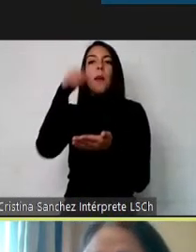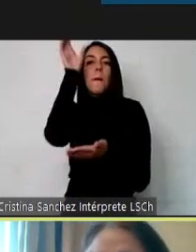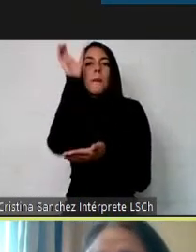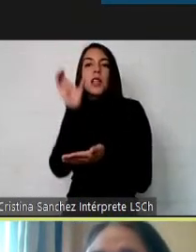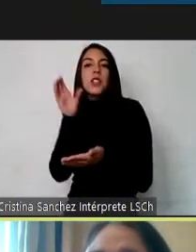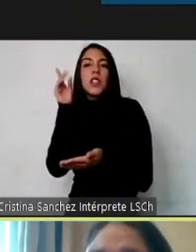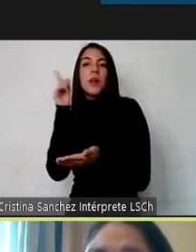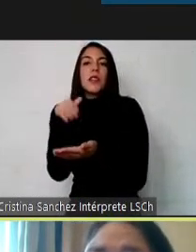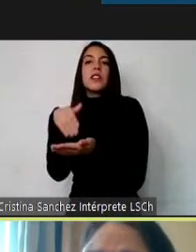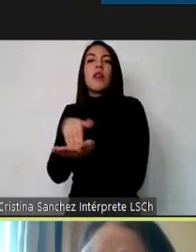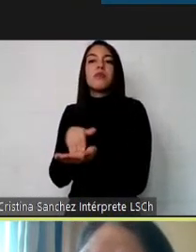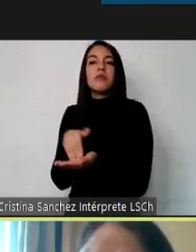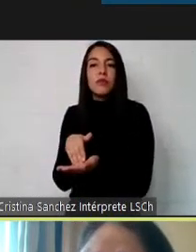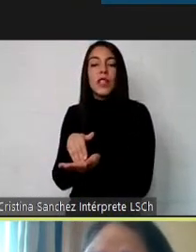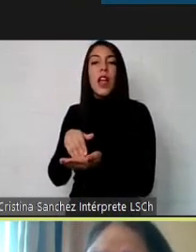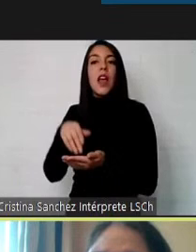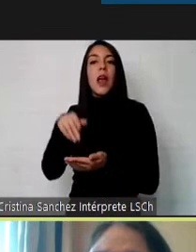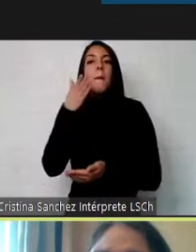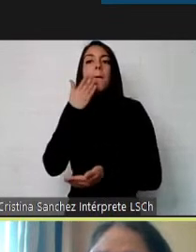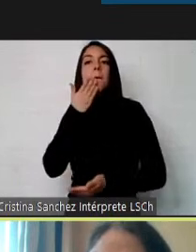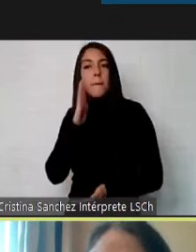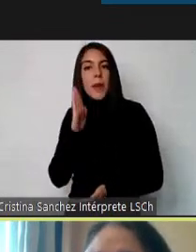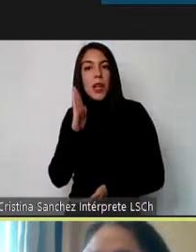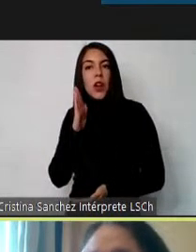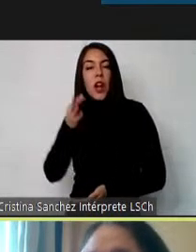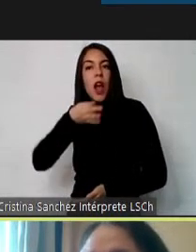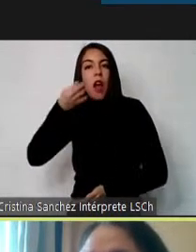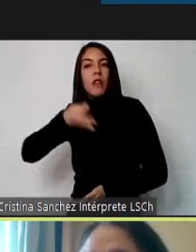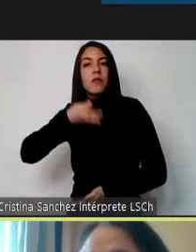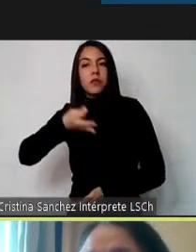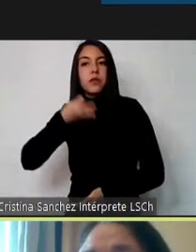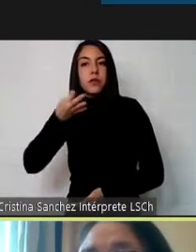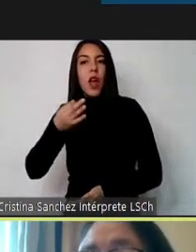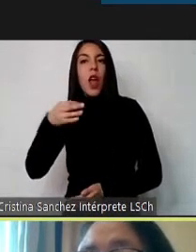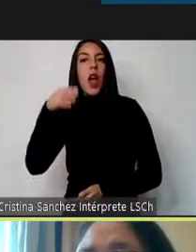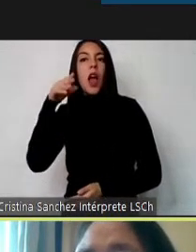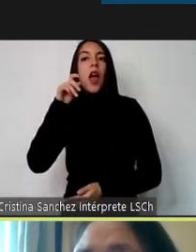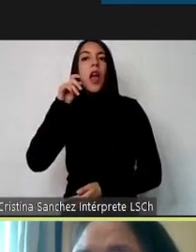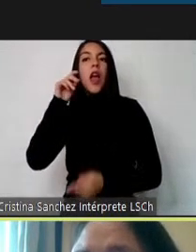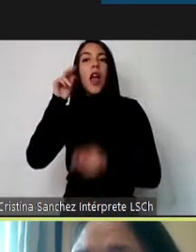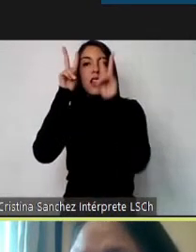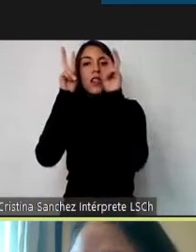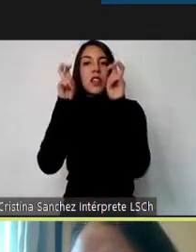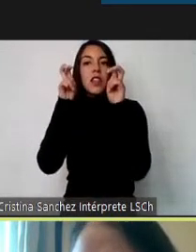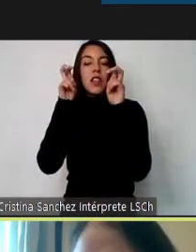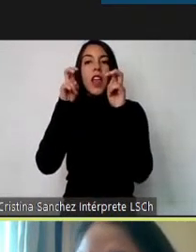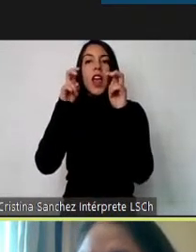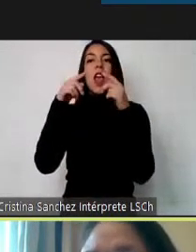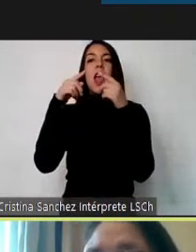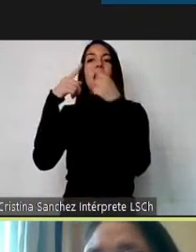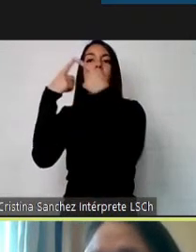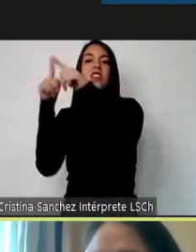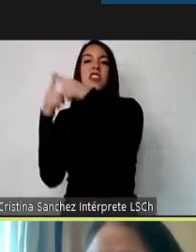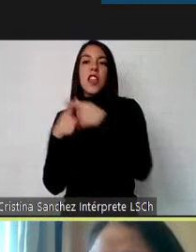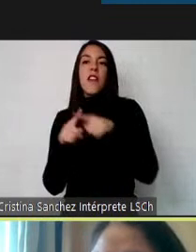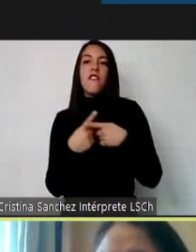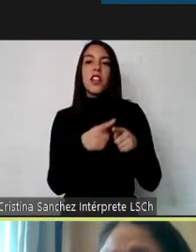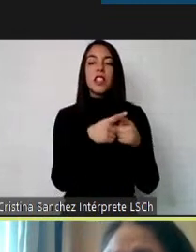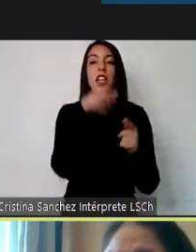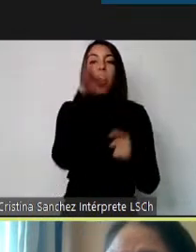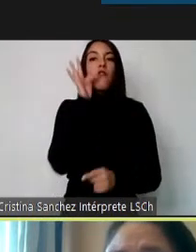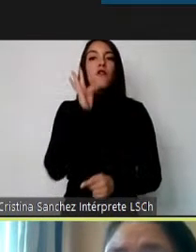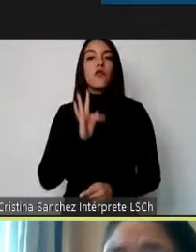discapacidad, y es preferible ir hablando ya del concepto de diversidad funcional, tanto a nivel